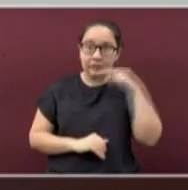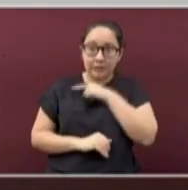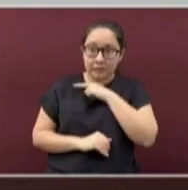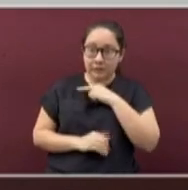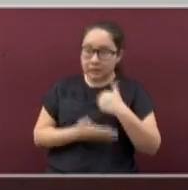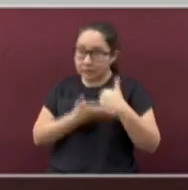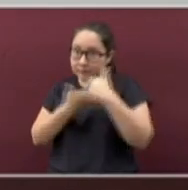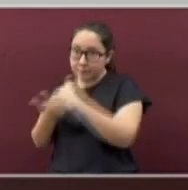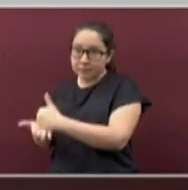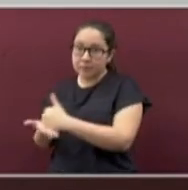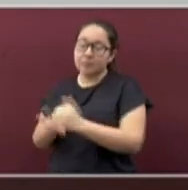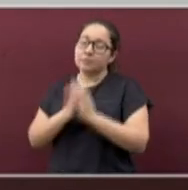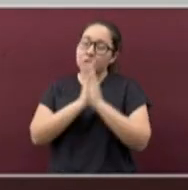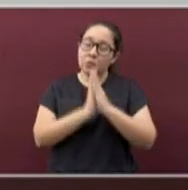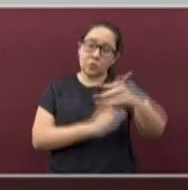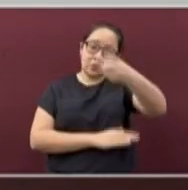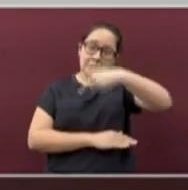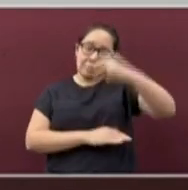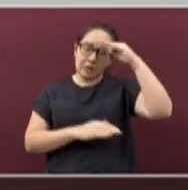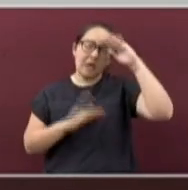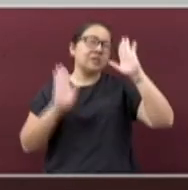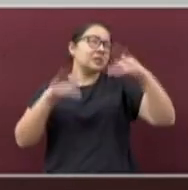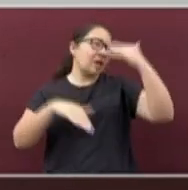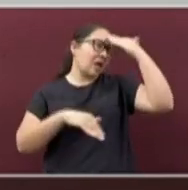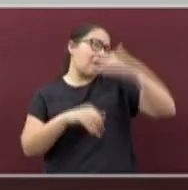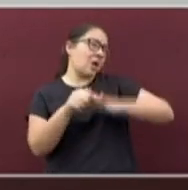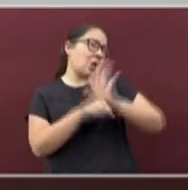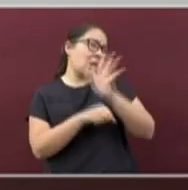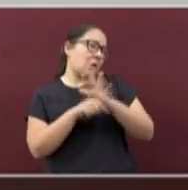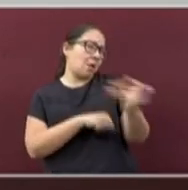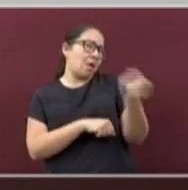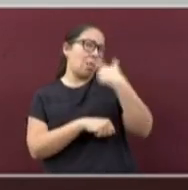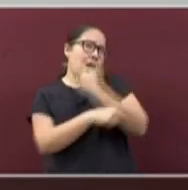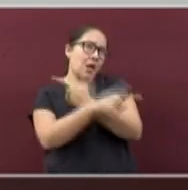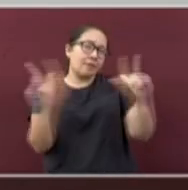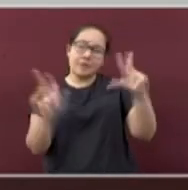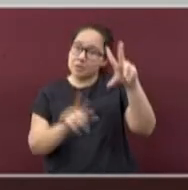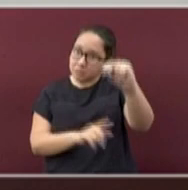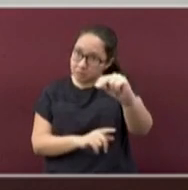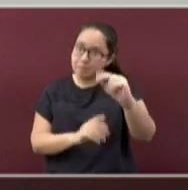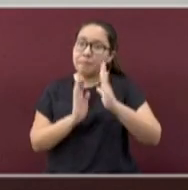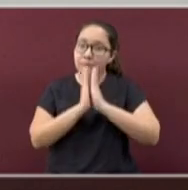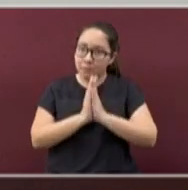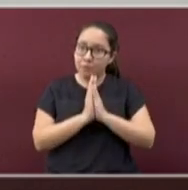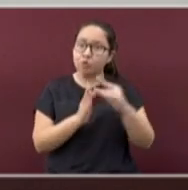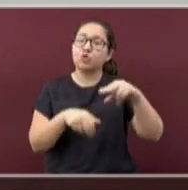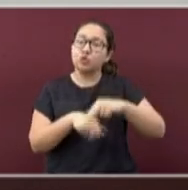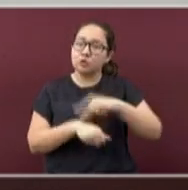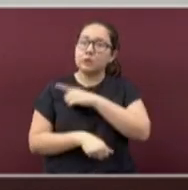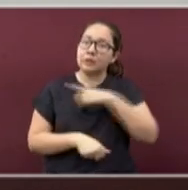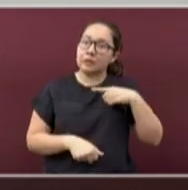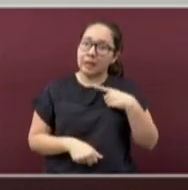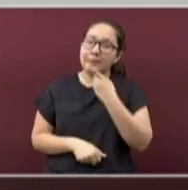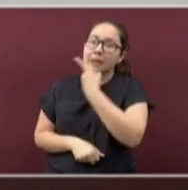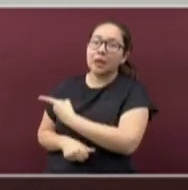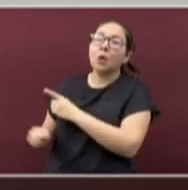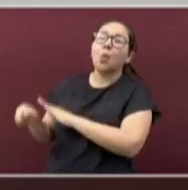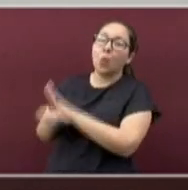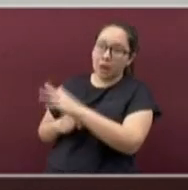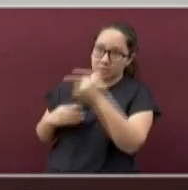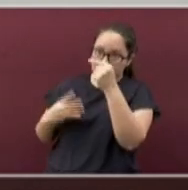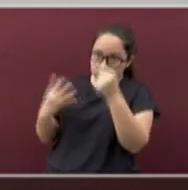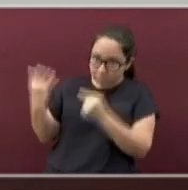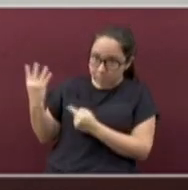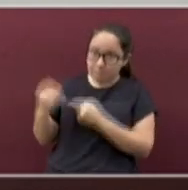por favor, no se automedique. También le recomendamos acudir a la unidad de salud a vacunarse contra